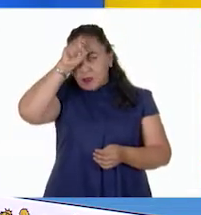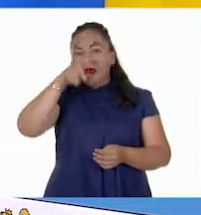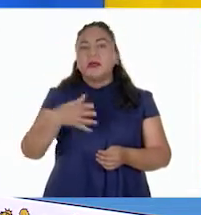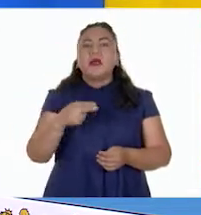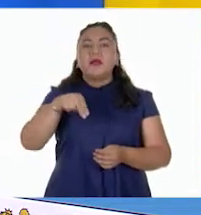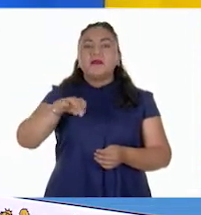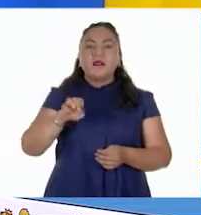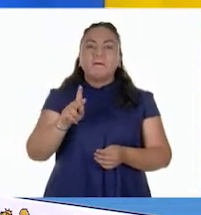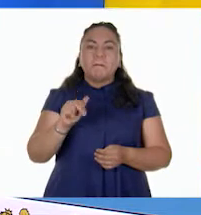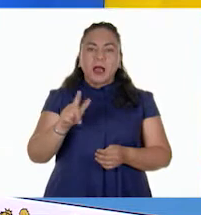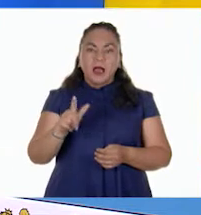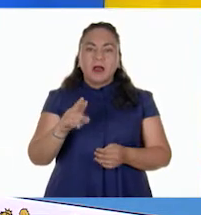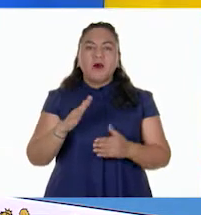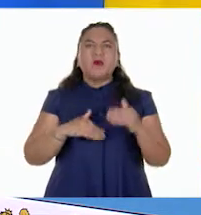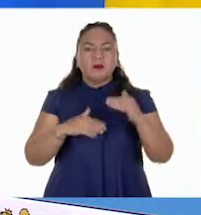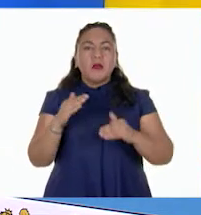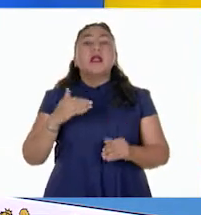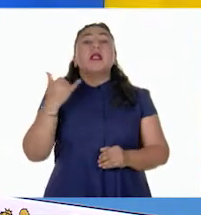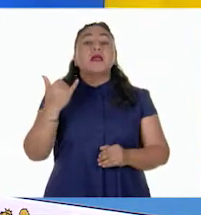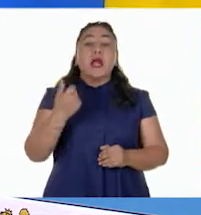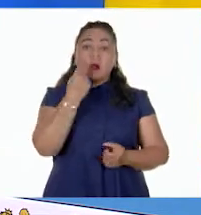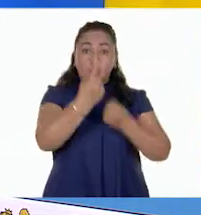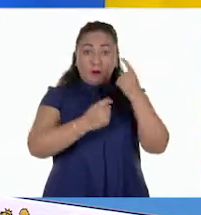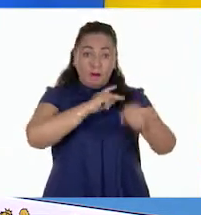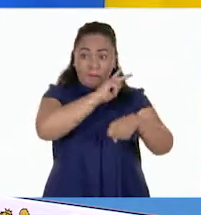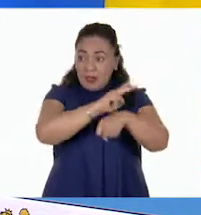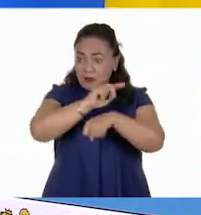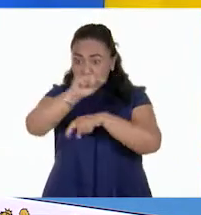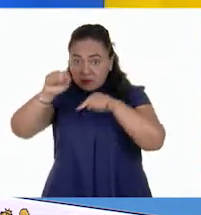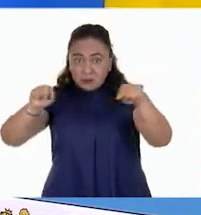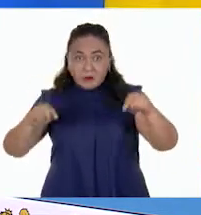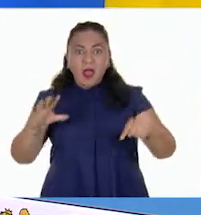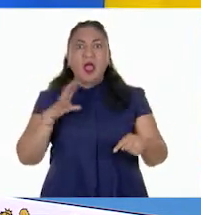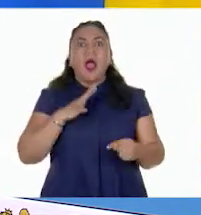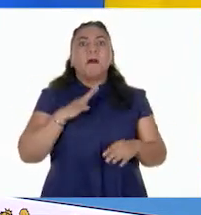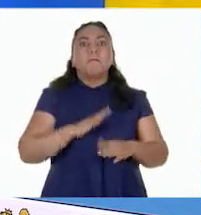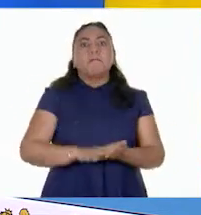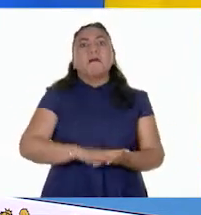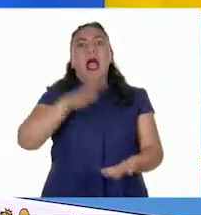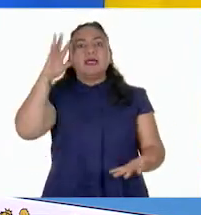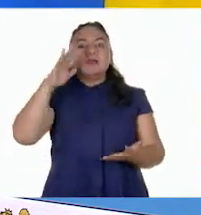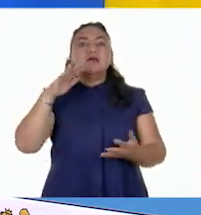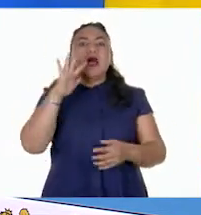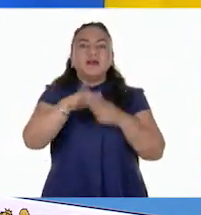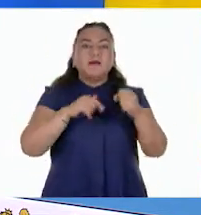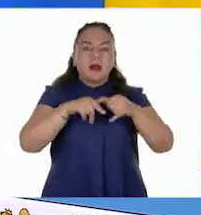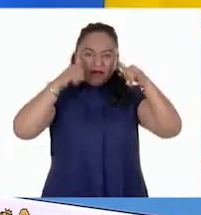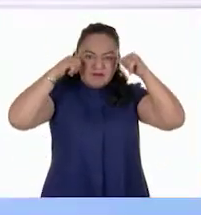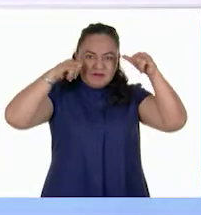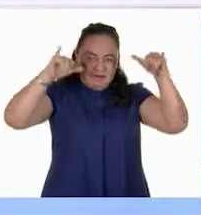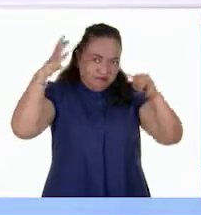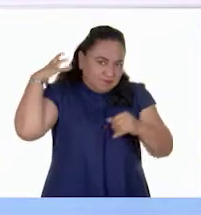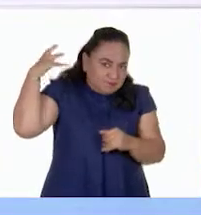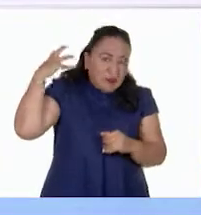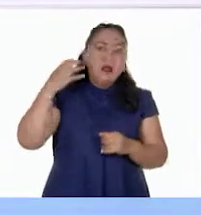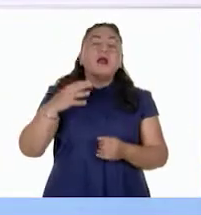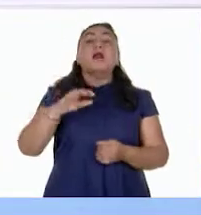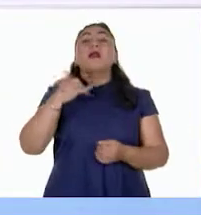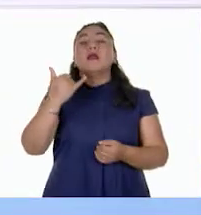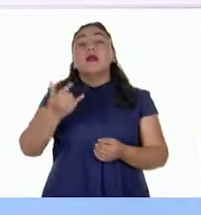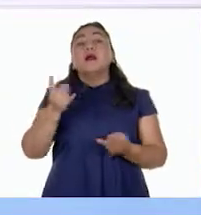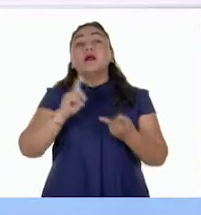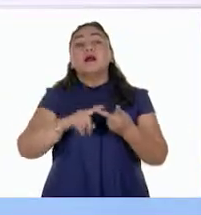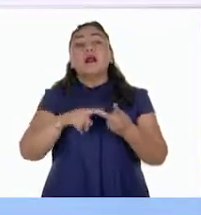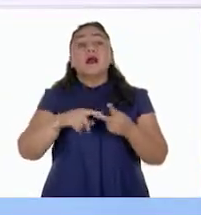Nepal. Incluso en algunos de estos países hay más búfala lecheras que vacas lecheras. Maestro, qué interesante